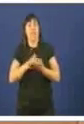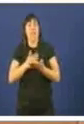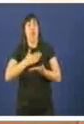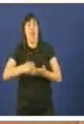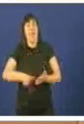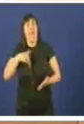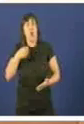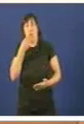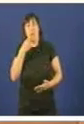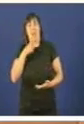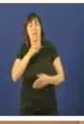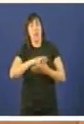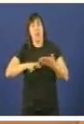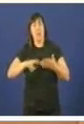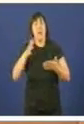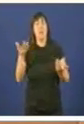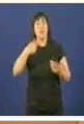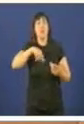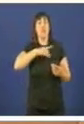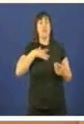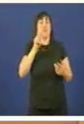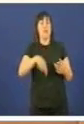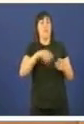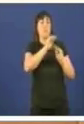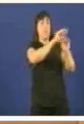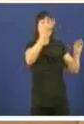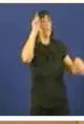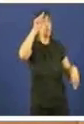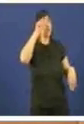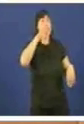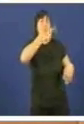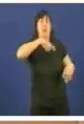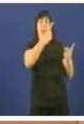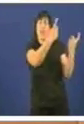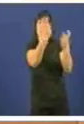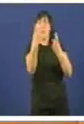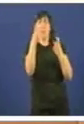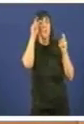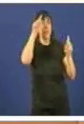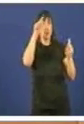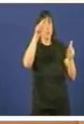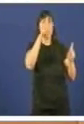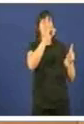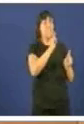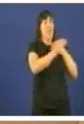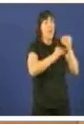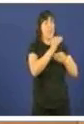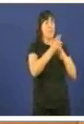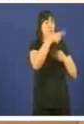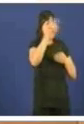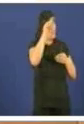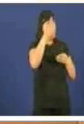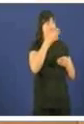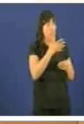facer un chamamento a responsabilidade porque os necesitamos. Eso sería moito máis efectivo e moito máis